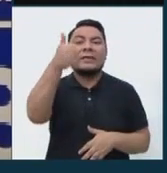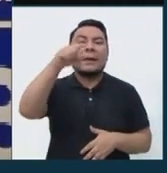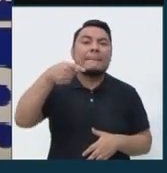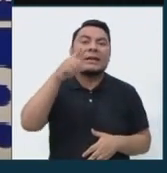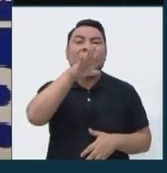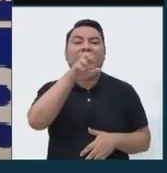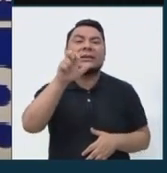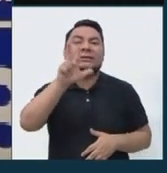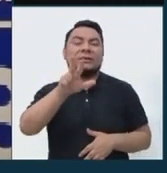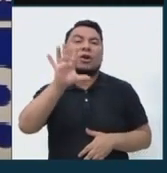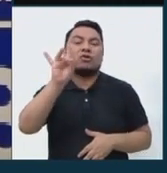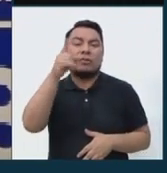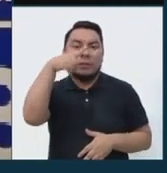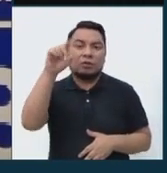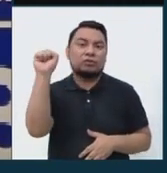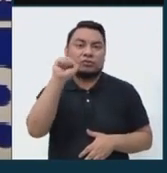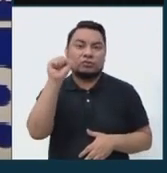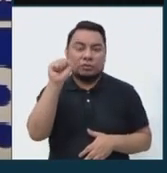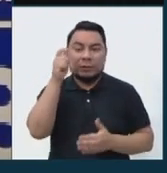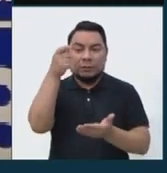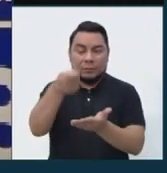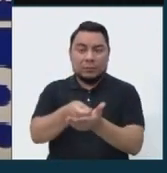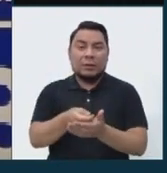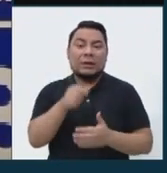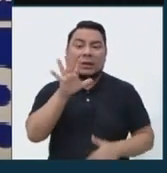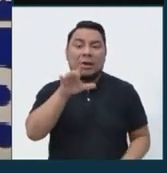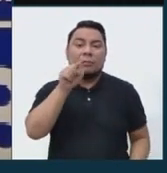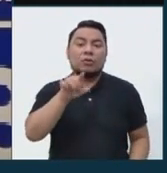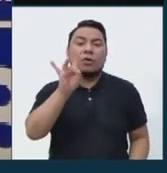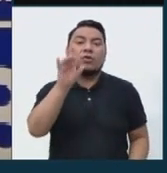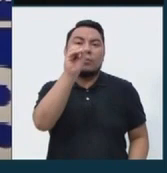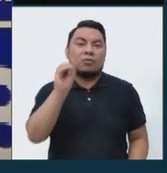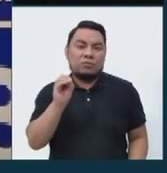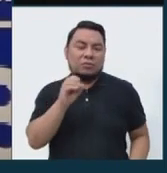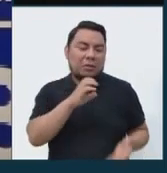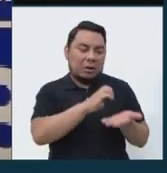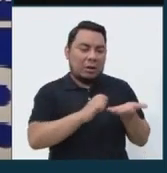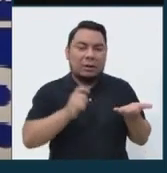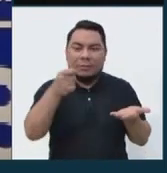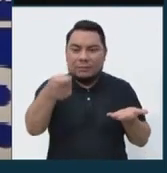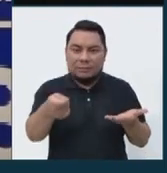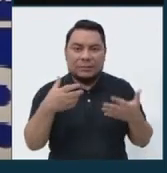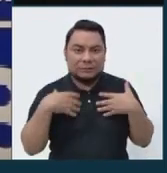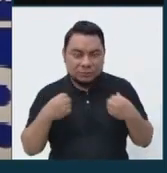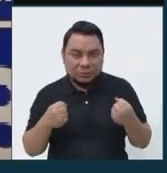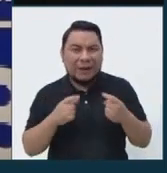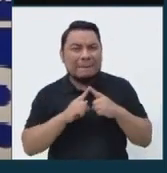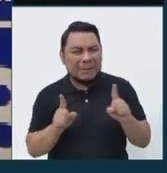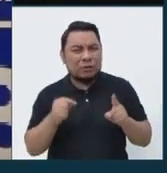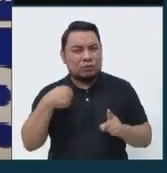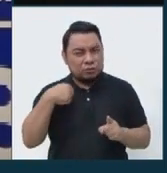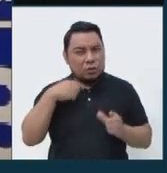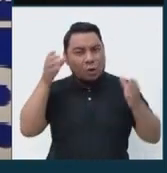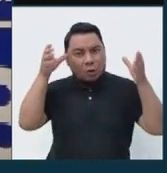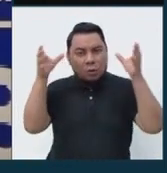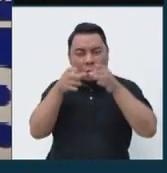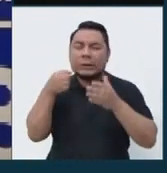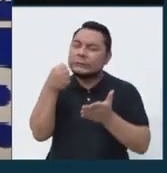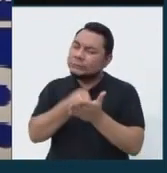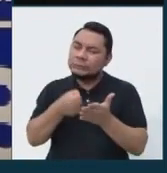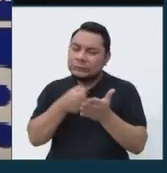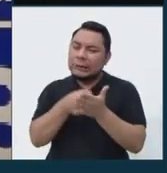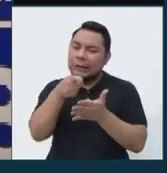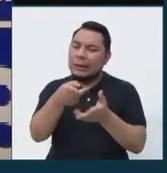.538 millones de soles. 5.8% del presupuesto. Desde el Congreso haríamos el esfuerzo de